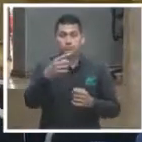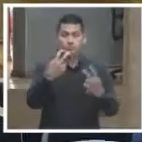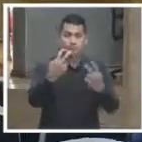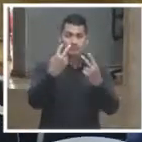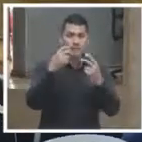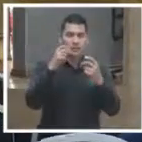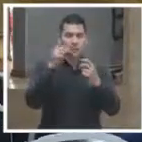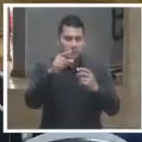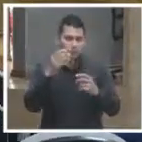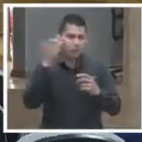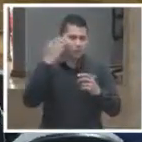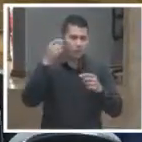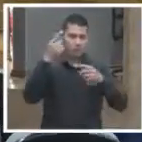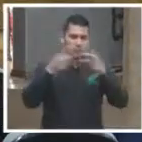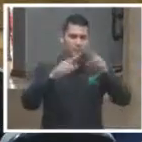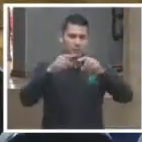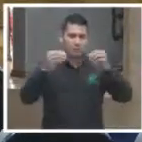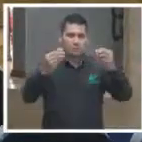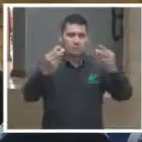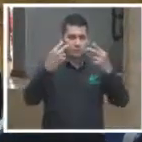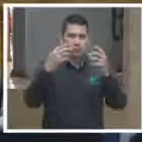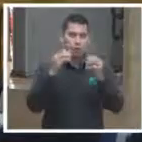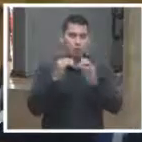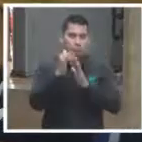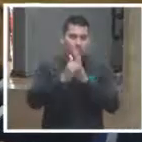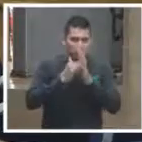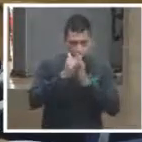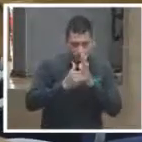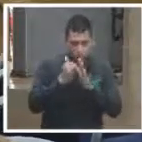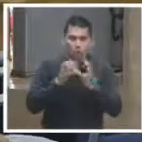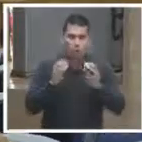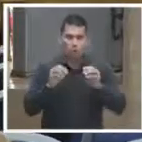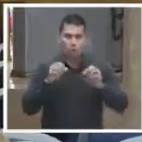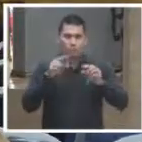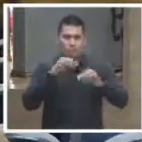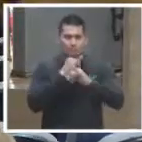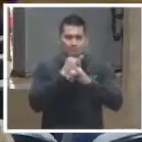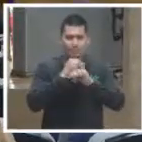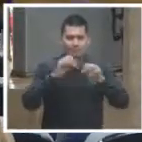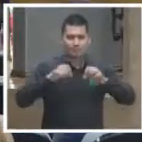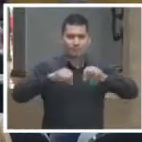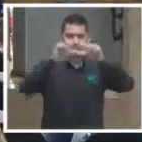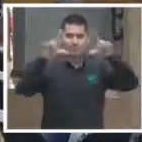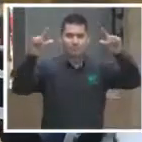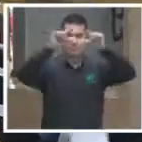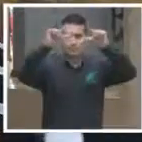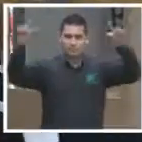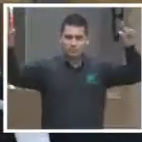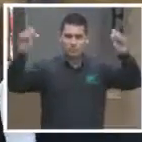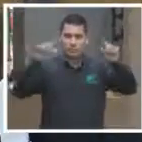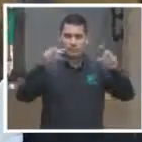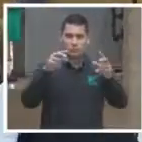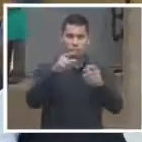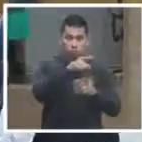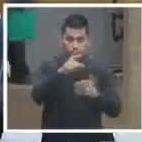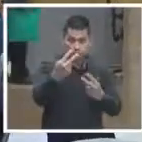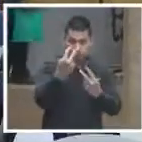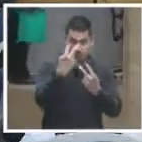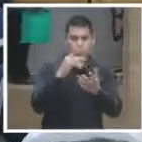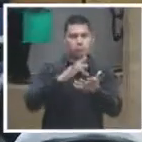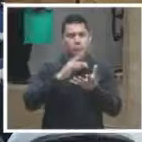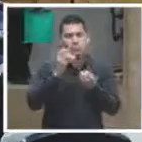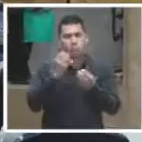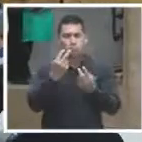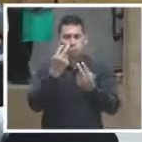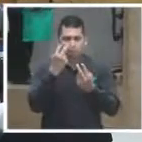las redes sociales a través de la plataforma digital del tribunal electoral y a través de youtube le agradecemos ampliamente su